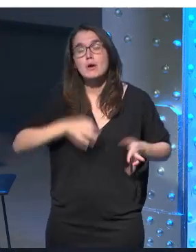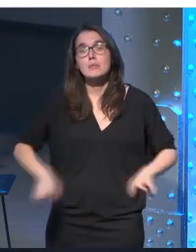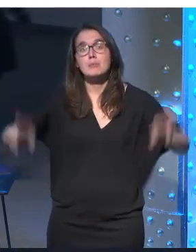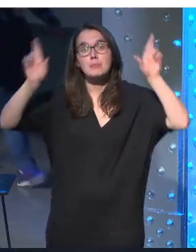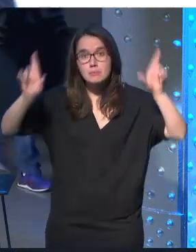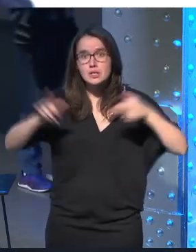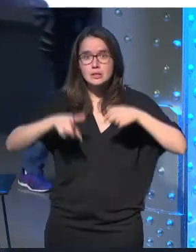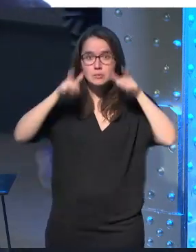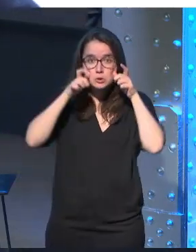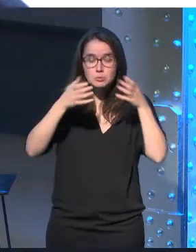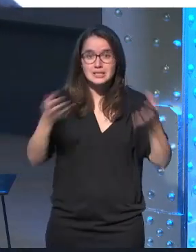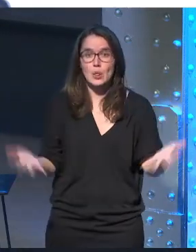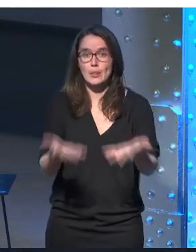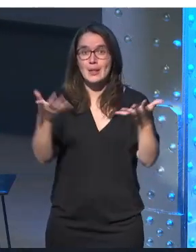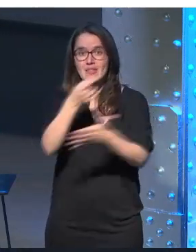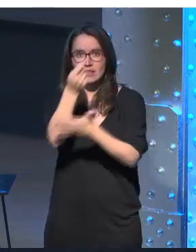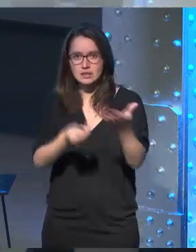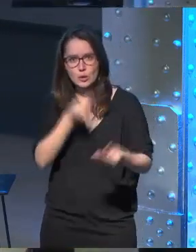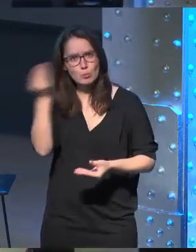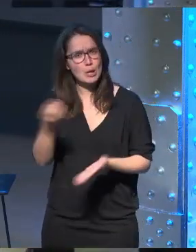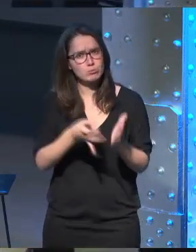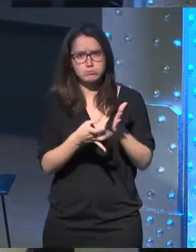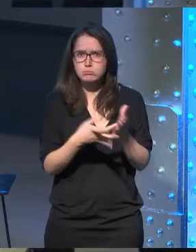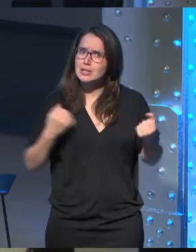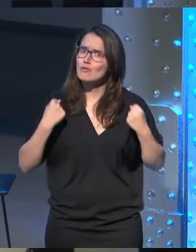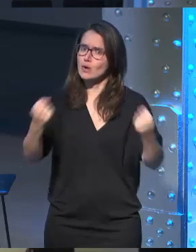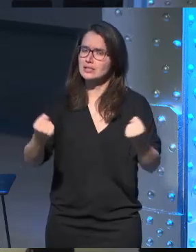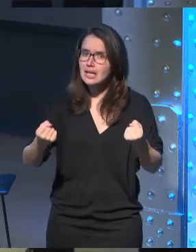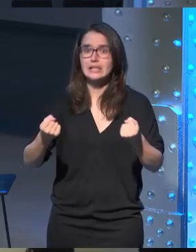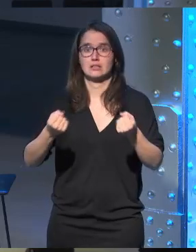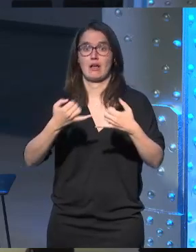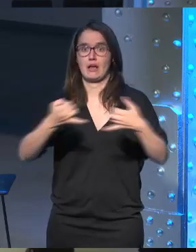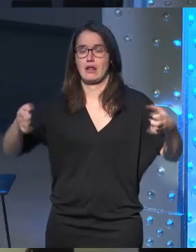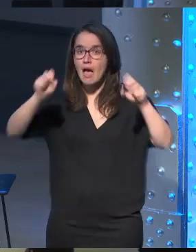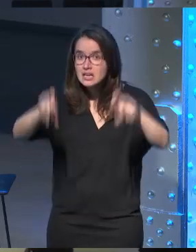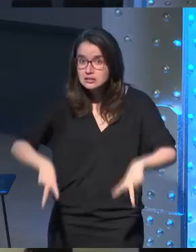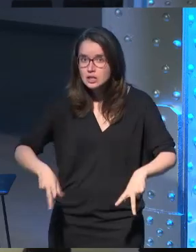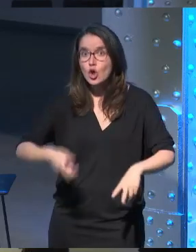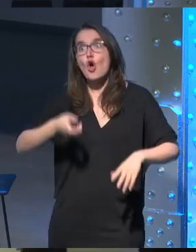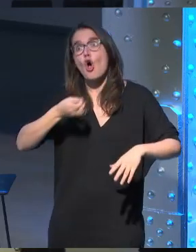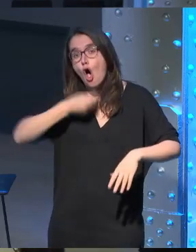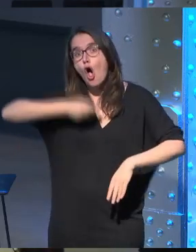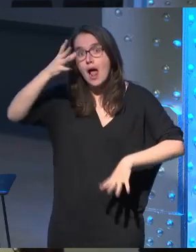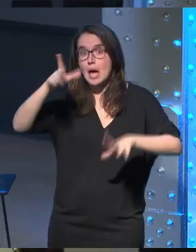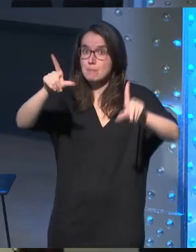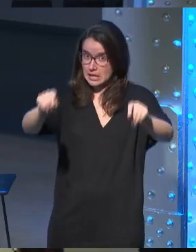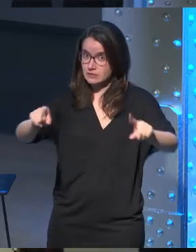dispositivos más ligeros mejor diseñados más potentes inalámbricos esperemos que más asequibles